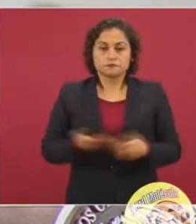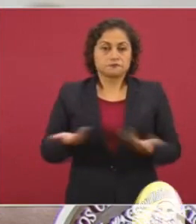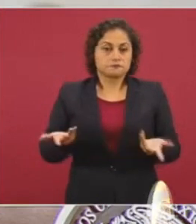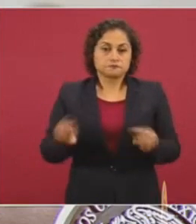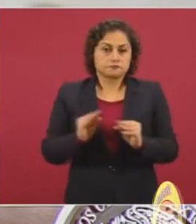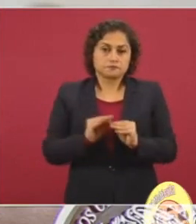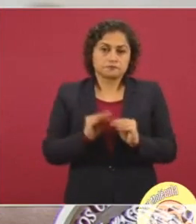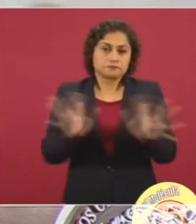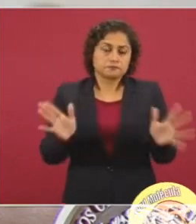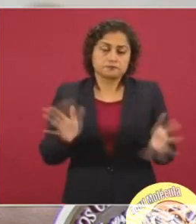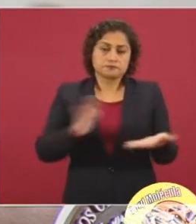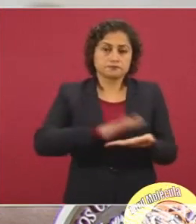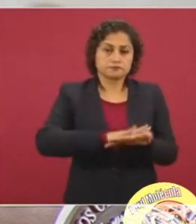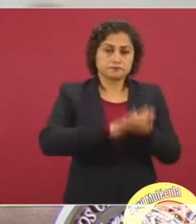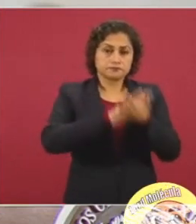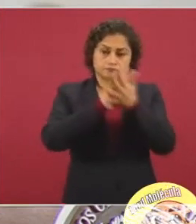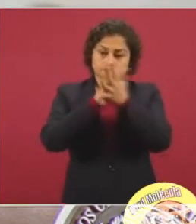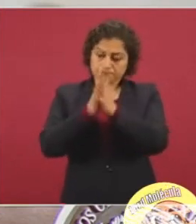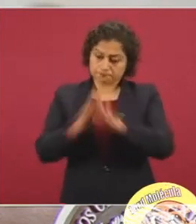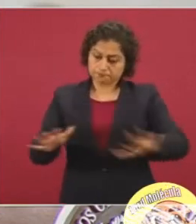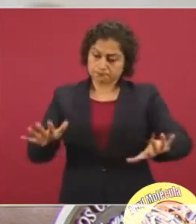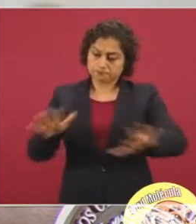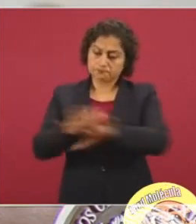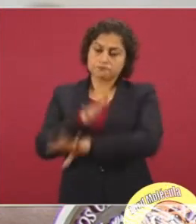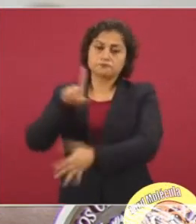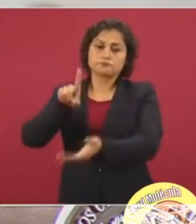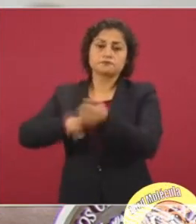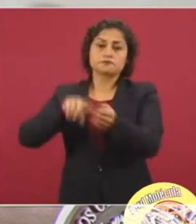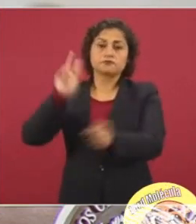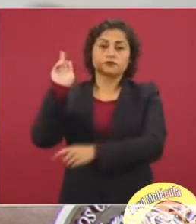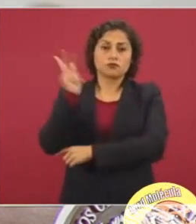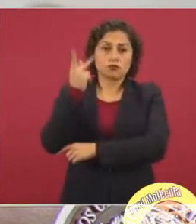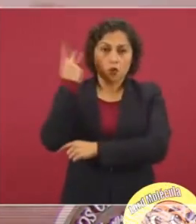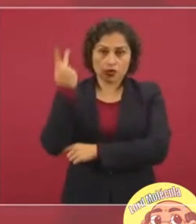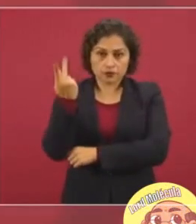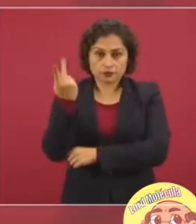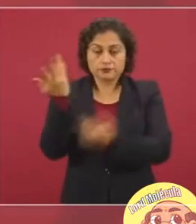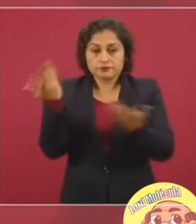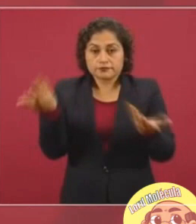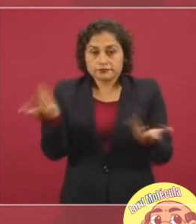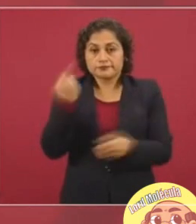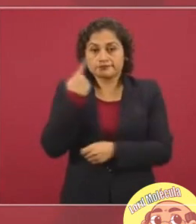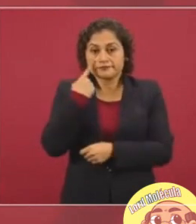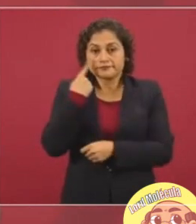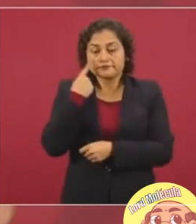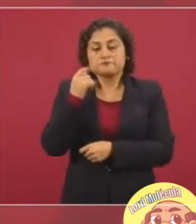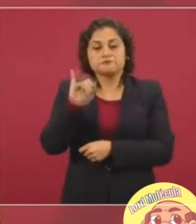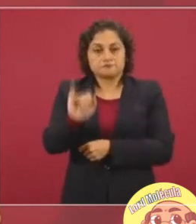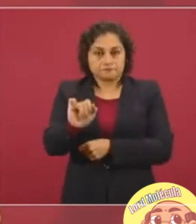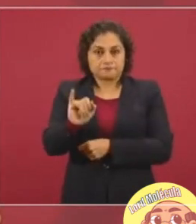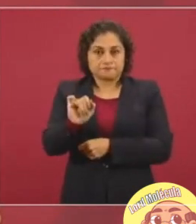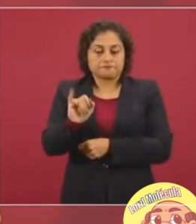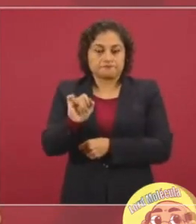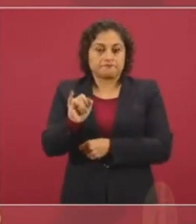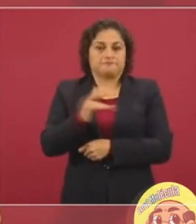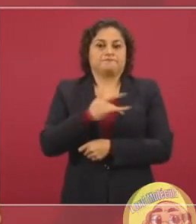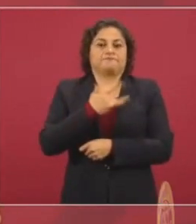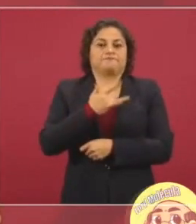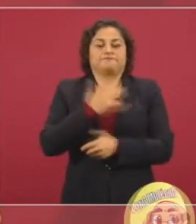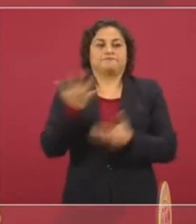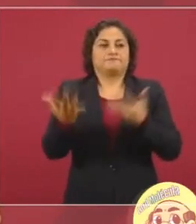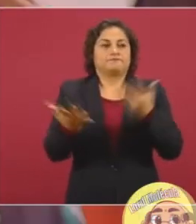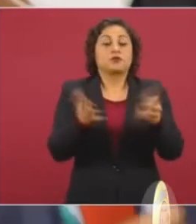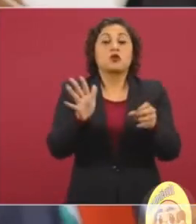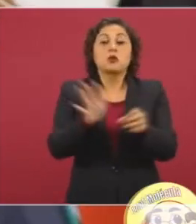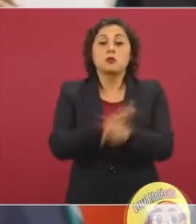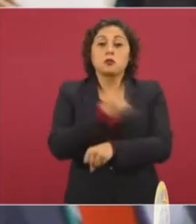en el Politécnico, o sea, hay una efervescencia porque se tiene que decidir